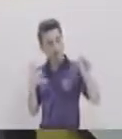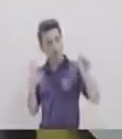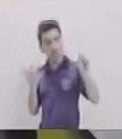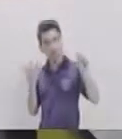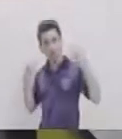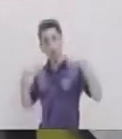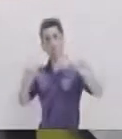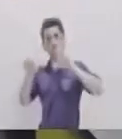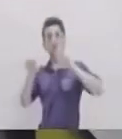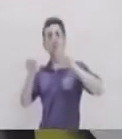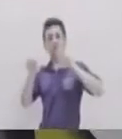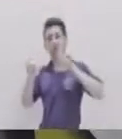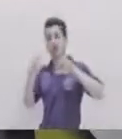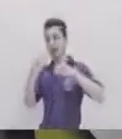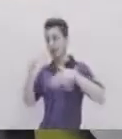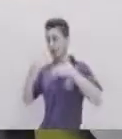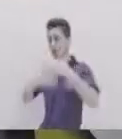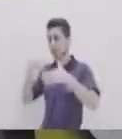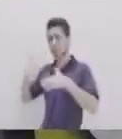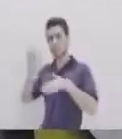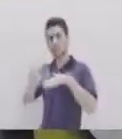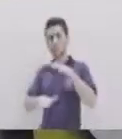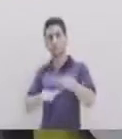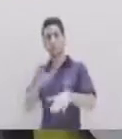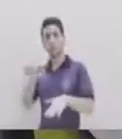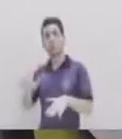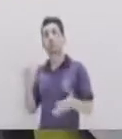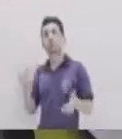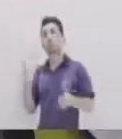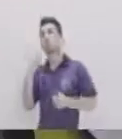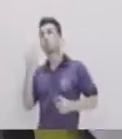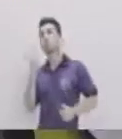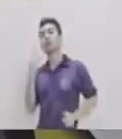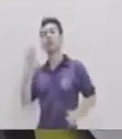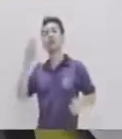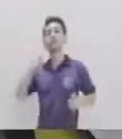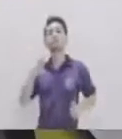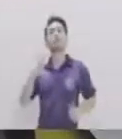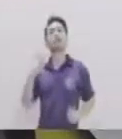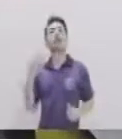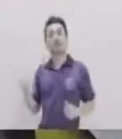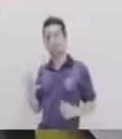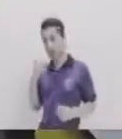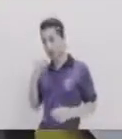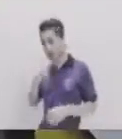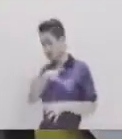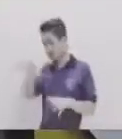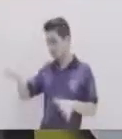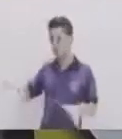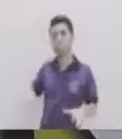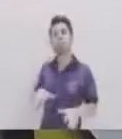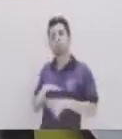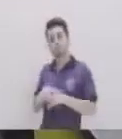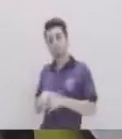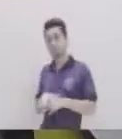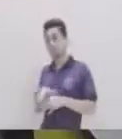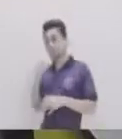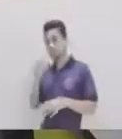en este paso Ya hemos recorrido Esa primera etapa Que era Buscar una necesidad Dentro de nuestro entorno